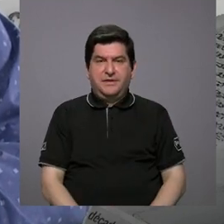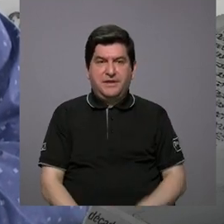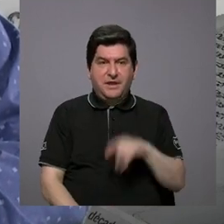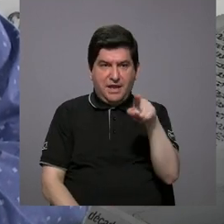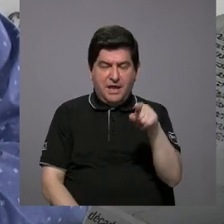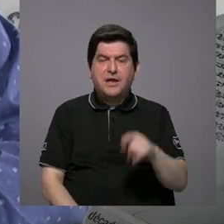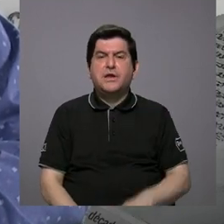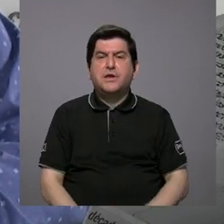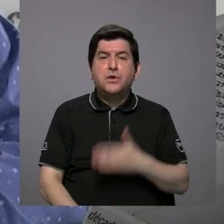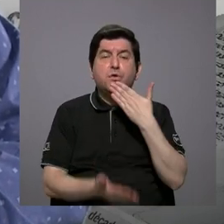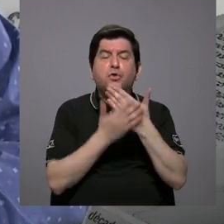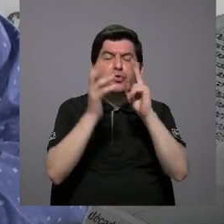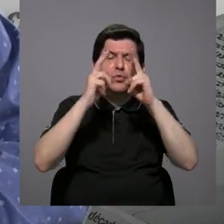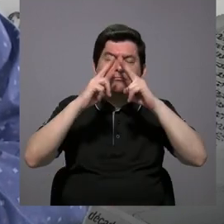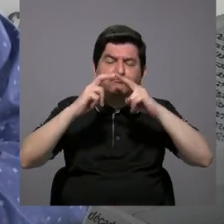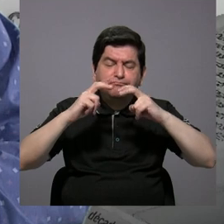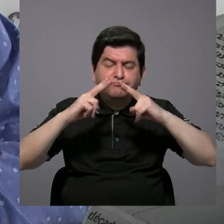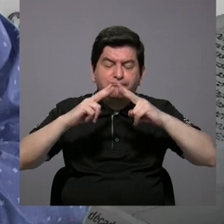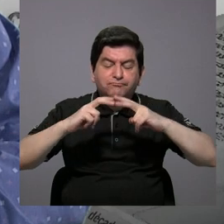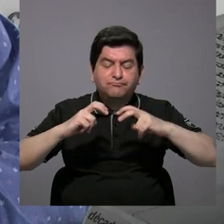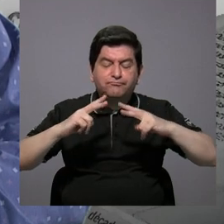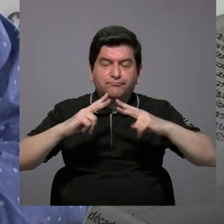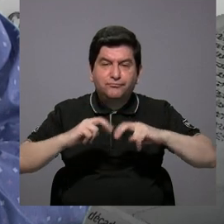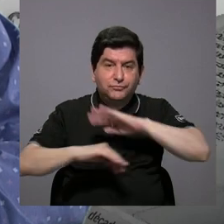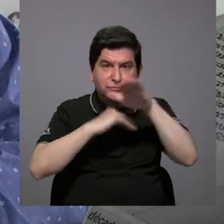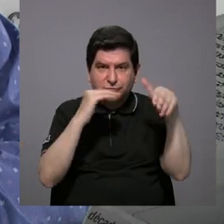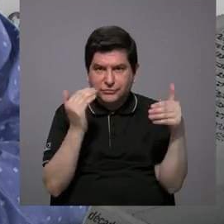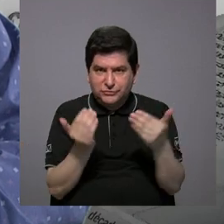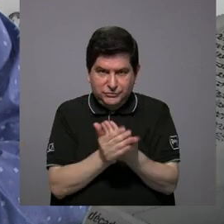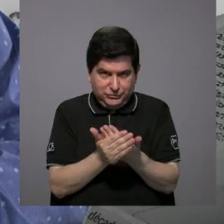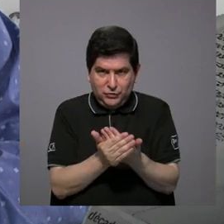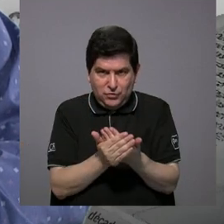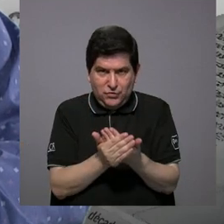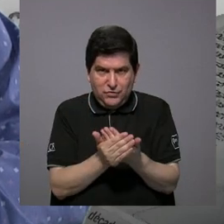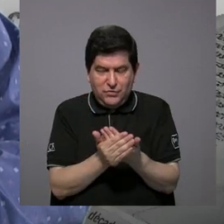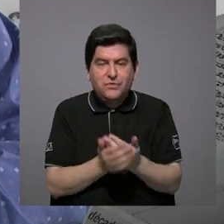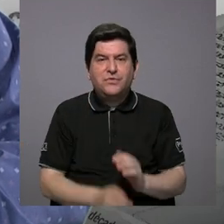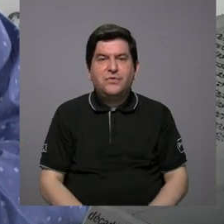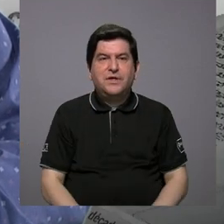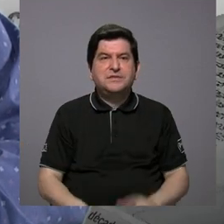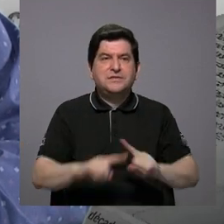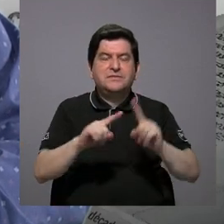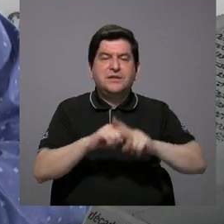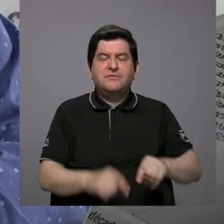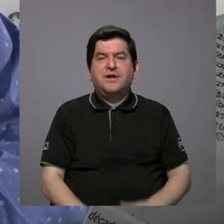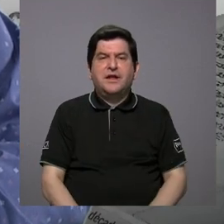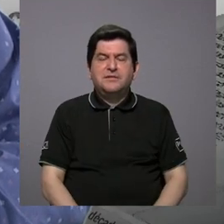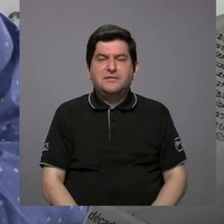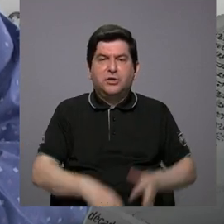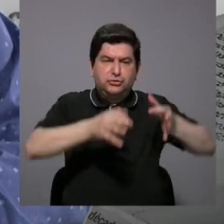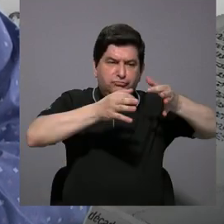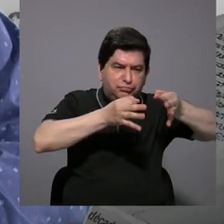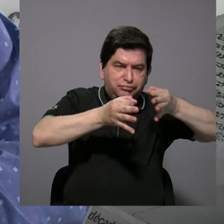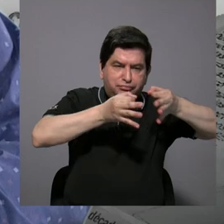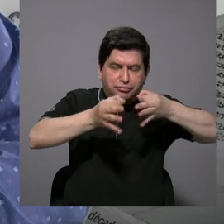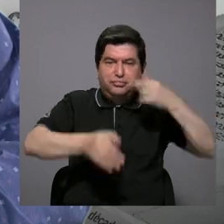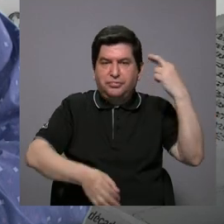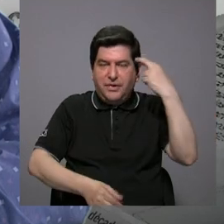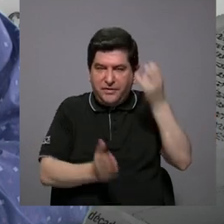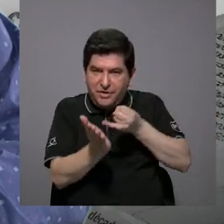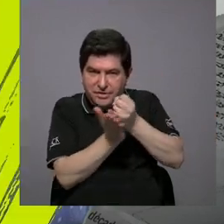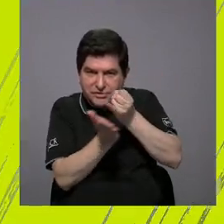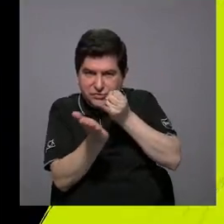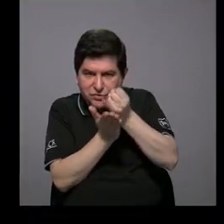un buen análisis de todos los que, las ponencias que hubo a raíz de la